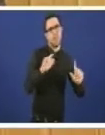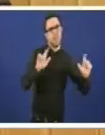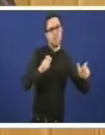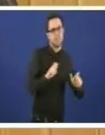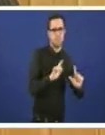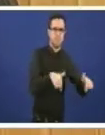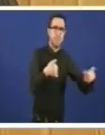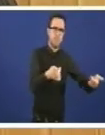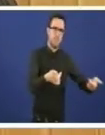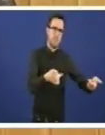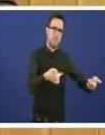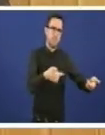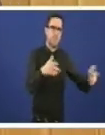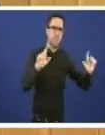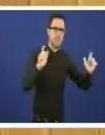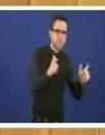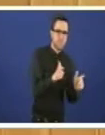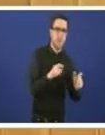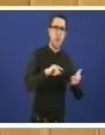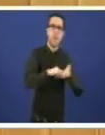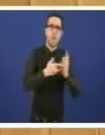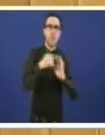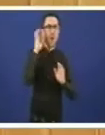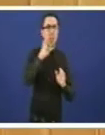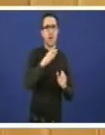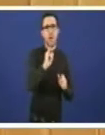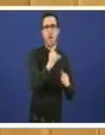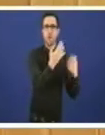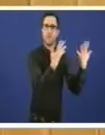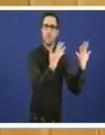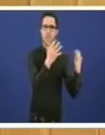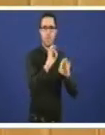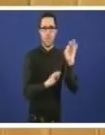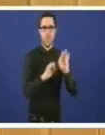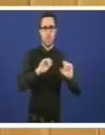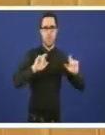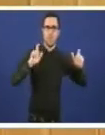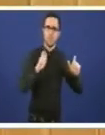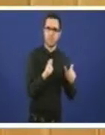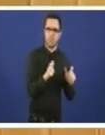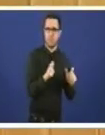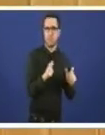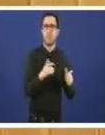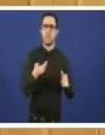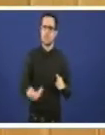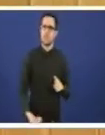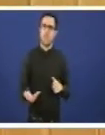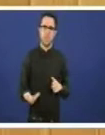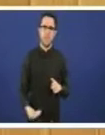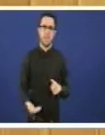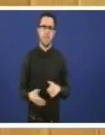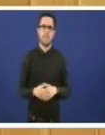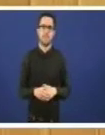se prevé no plan galego un 10% desta reducción é moi importante e